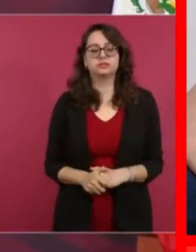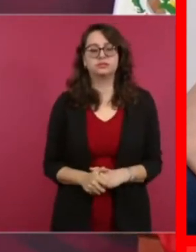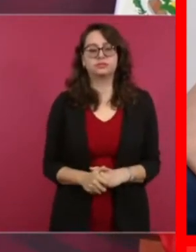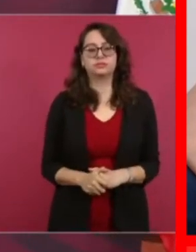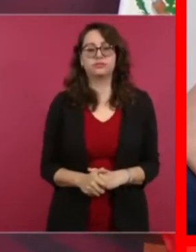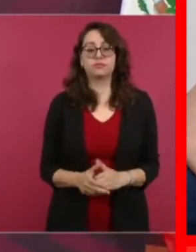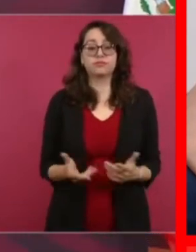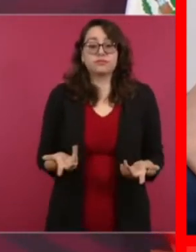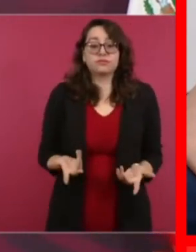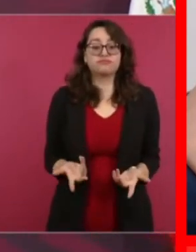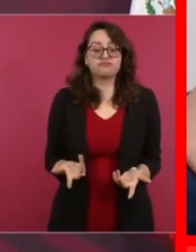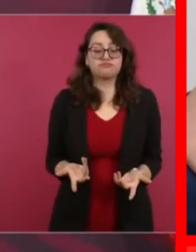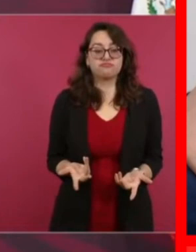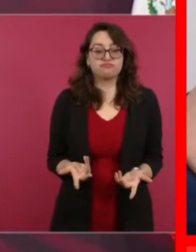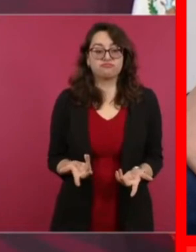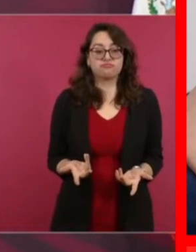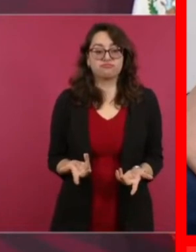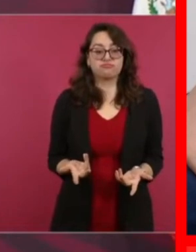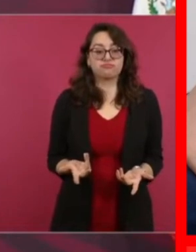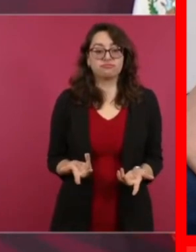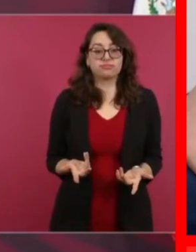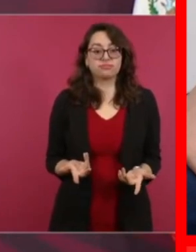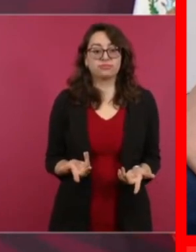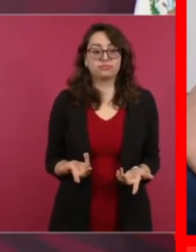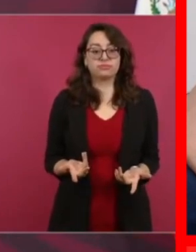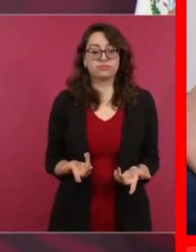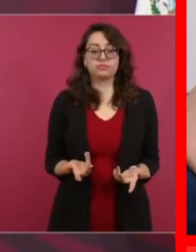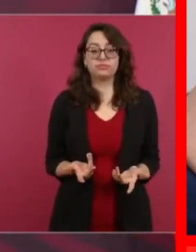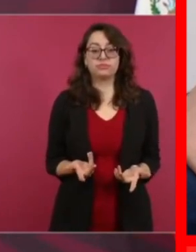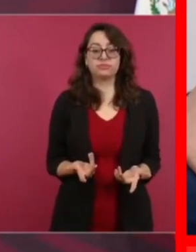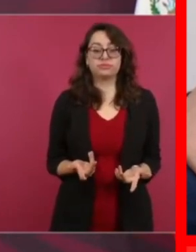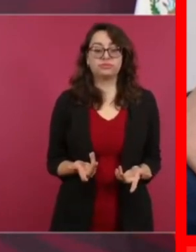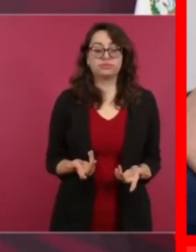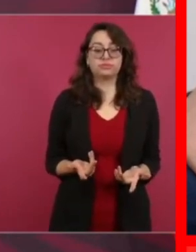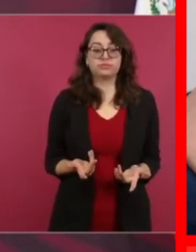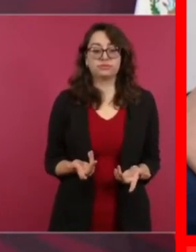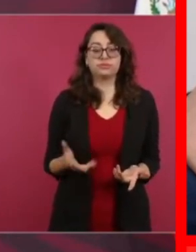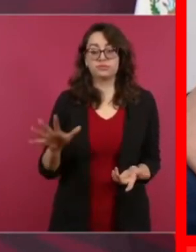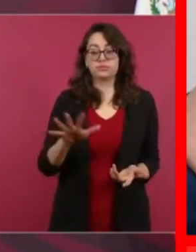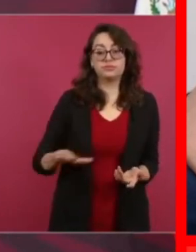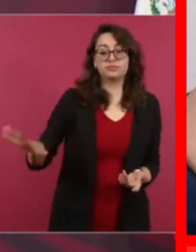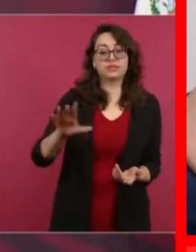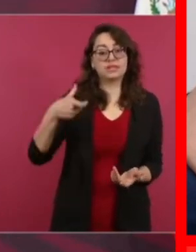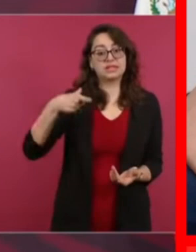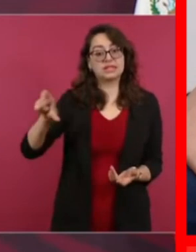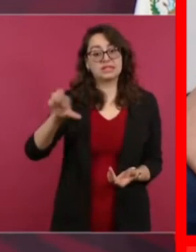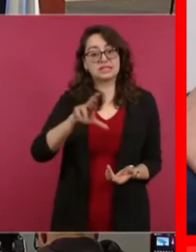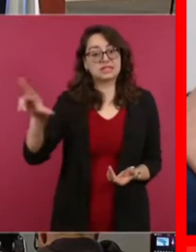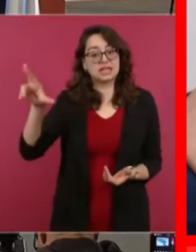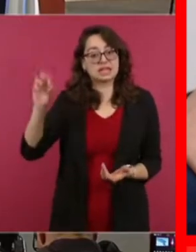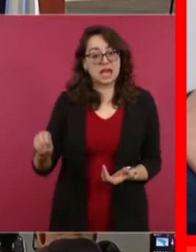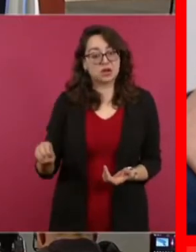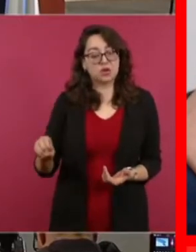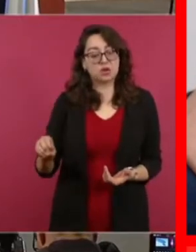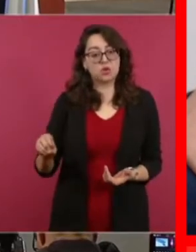Quintana Roo, del norte de